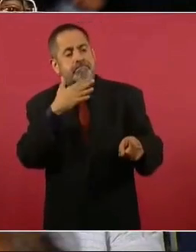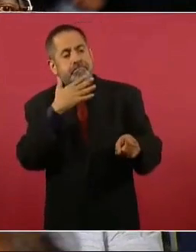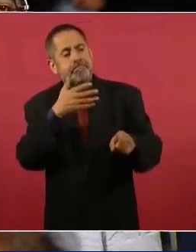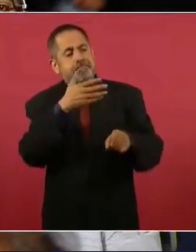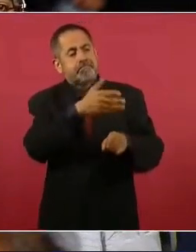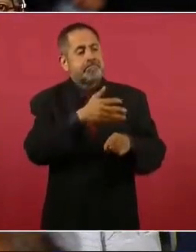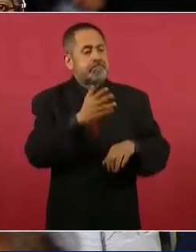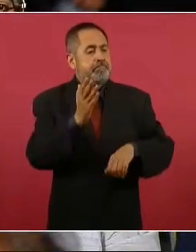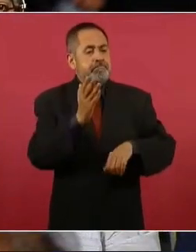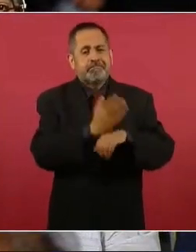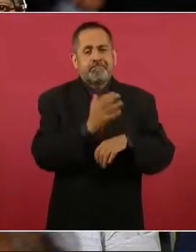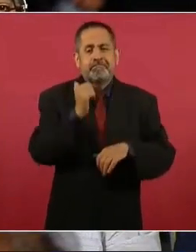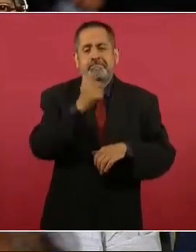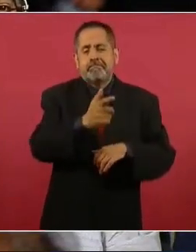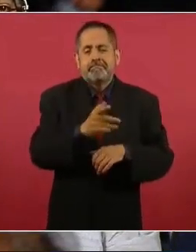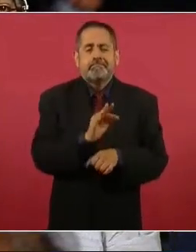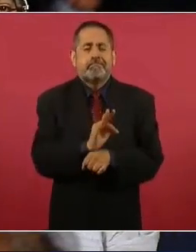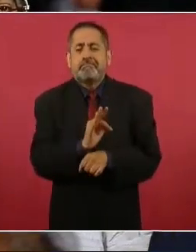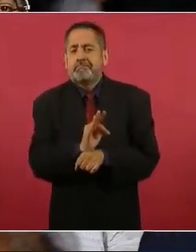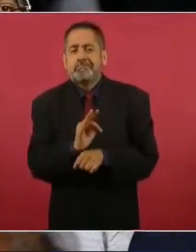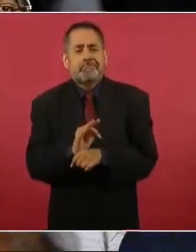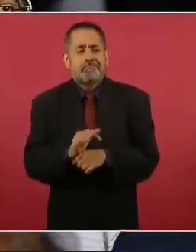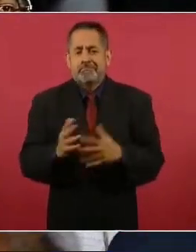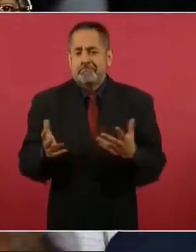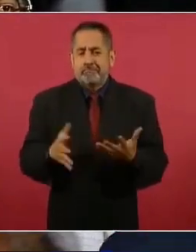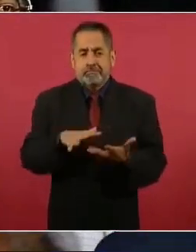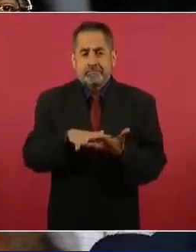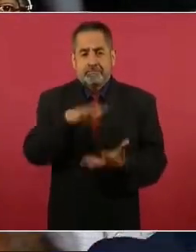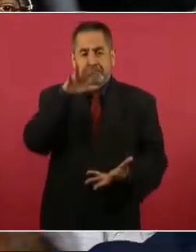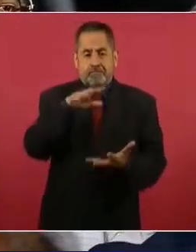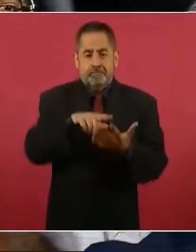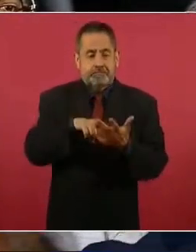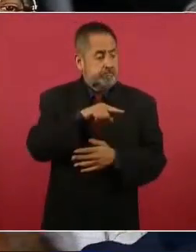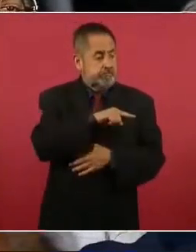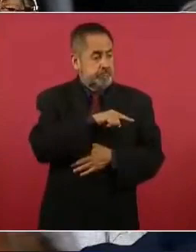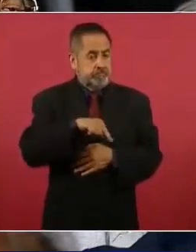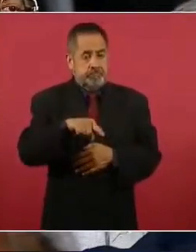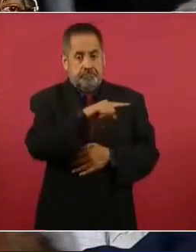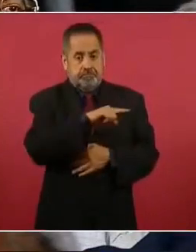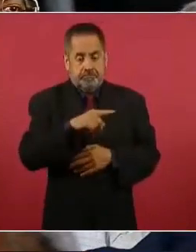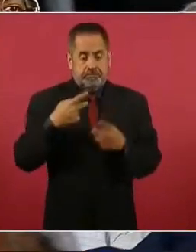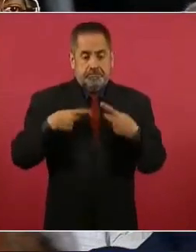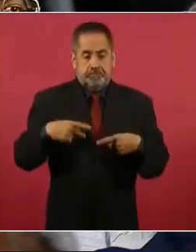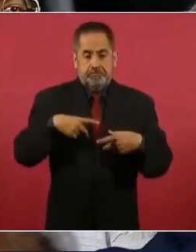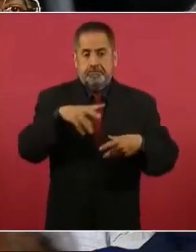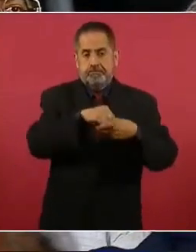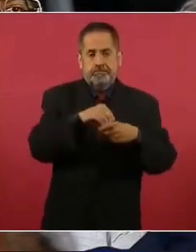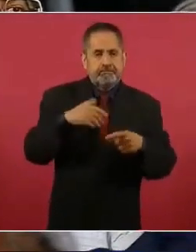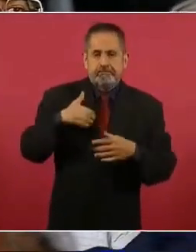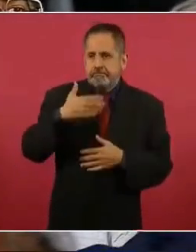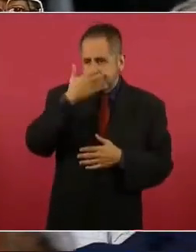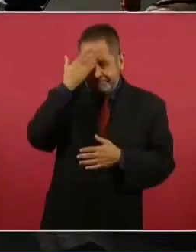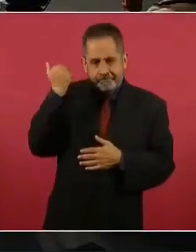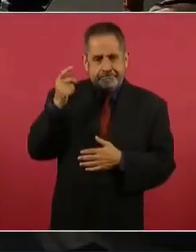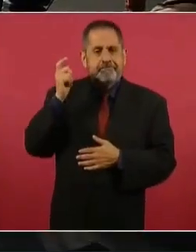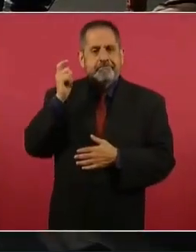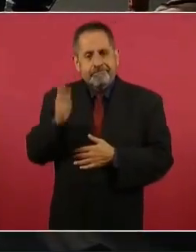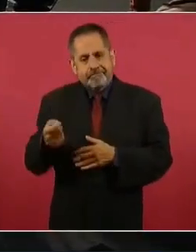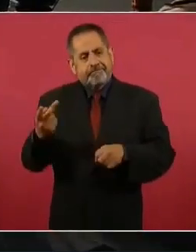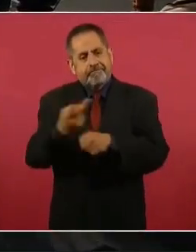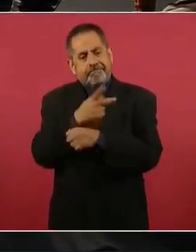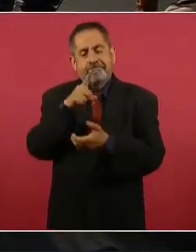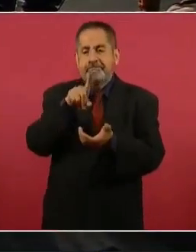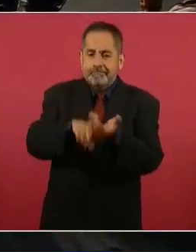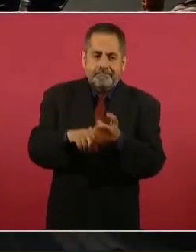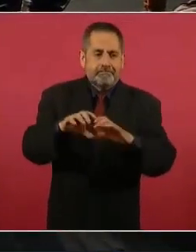en total discrecionalidad. La mayoría de la gente desconoce lo que ocurre